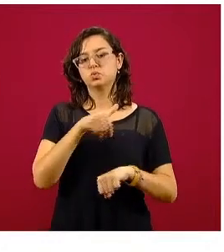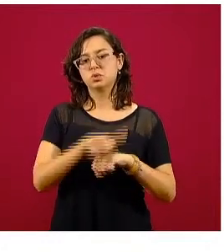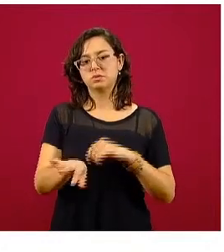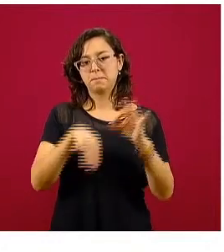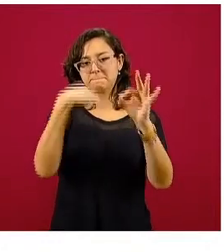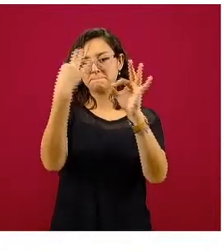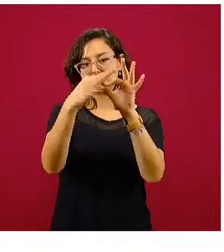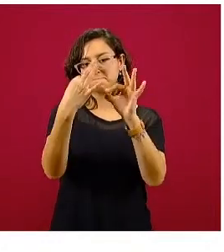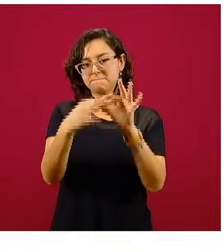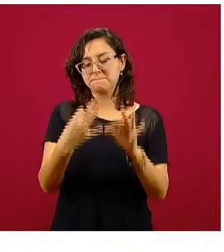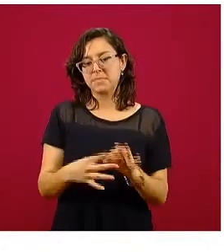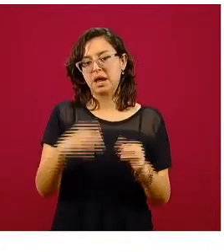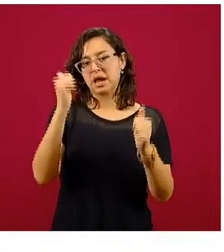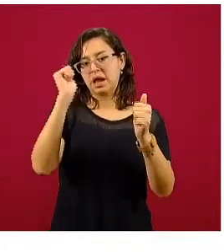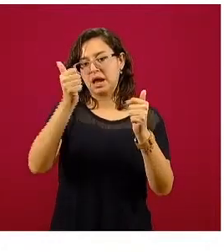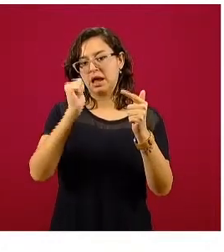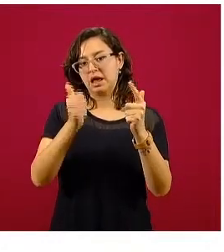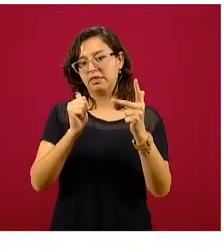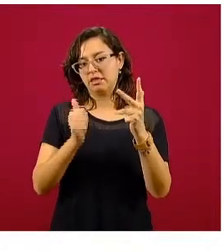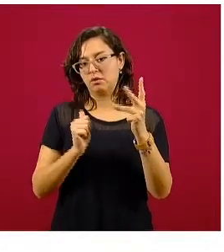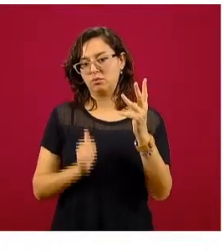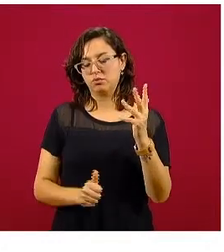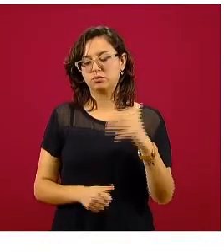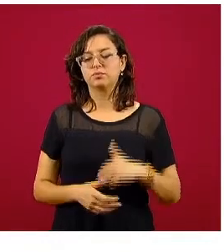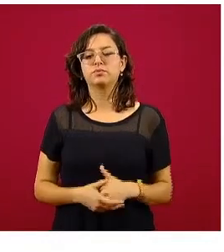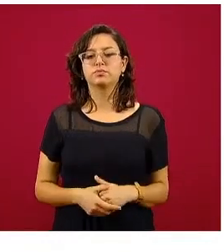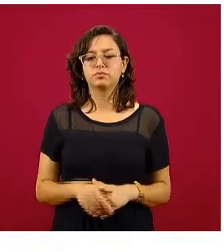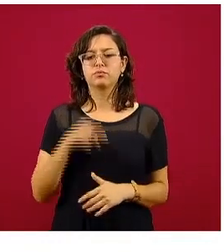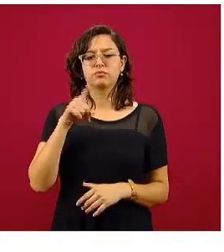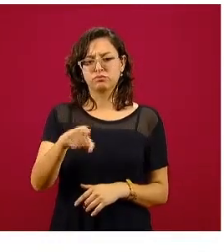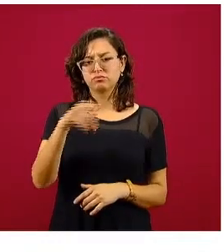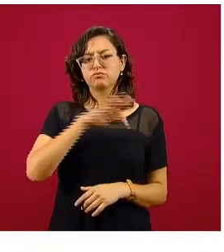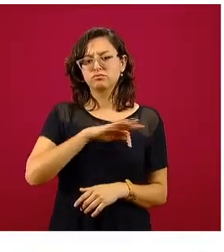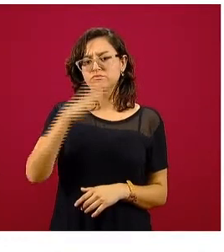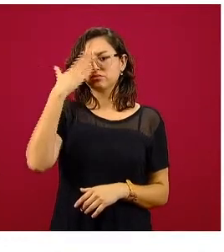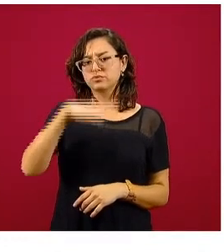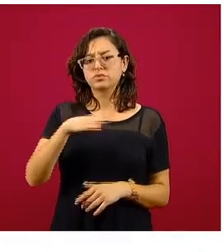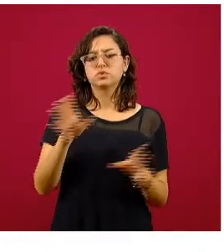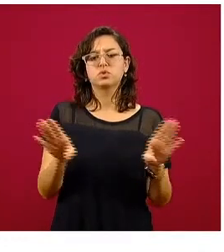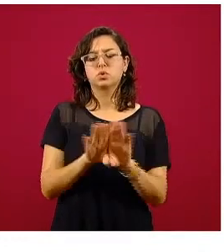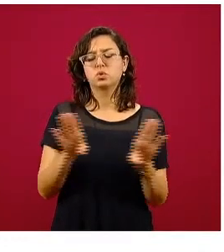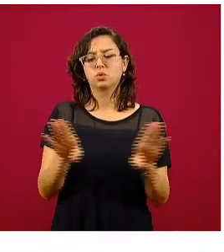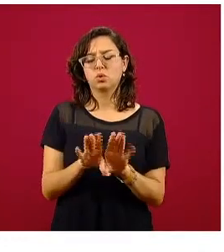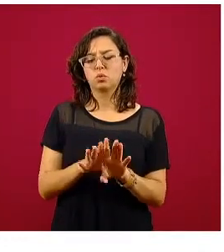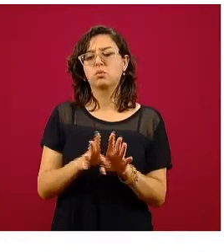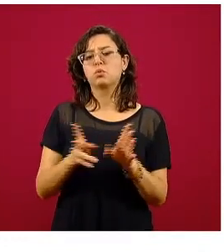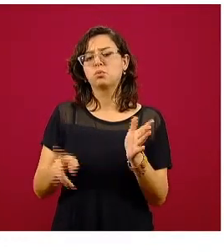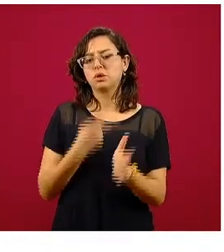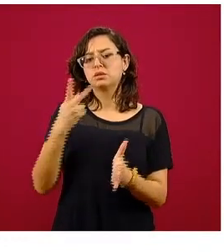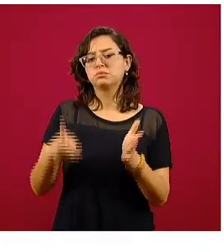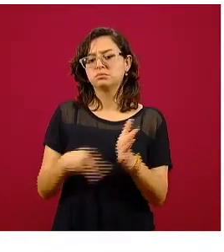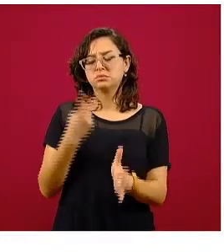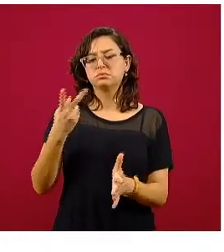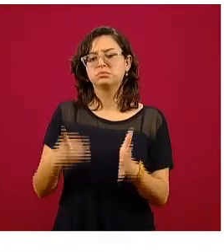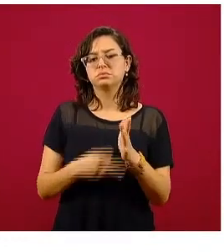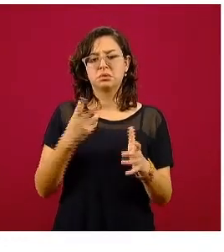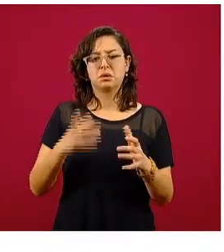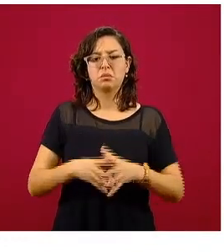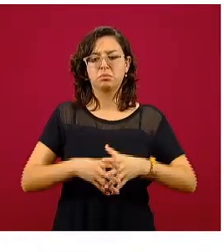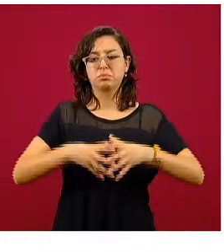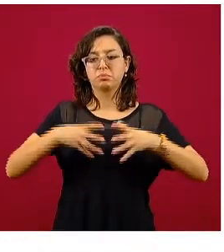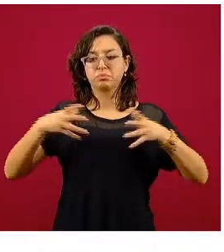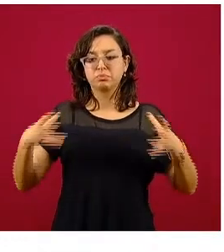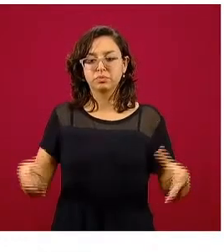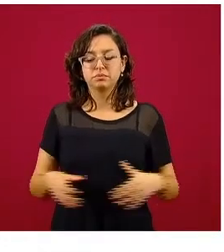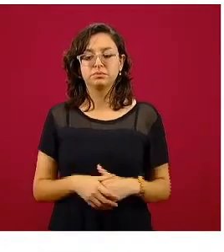manera puntual para cada una de las entidades federativas y saber cómo van acumulándose los casos en cada una de ellas. La siguiente